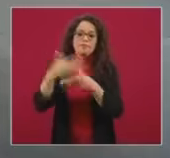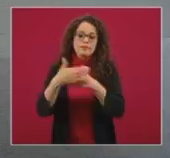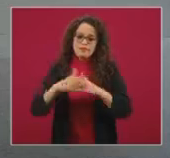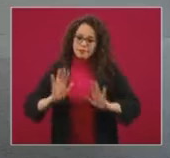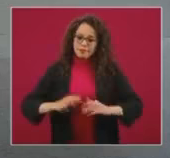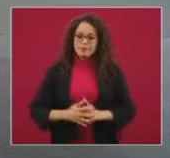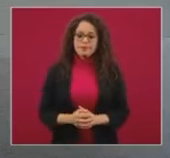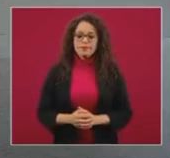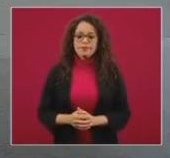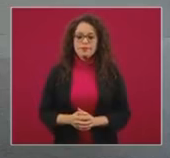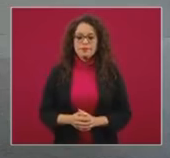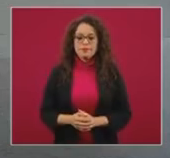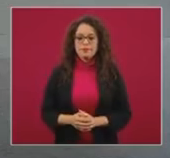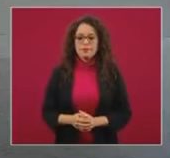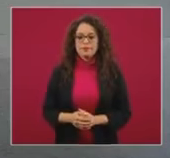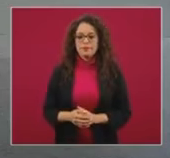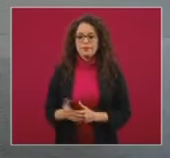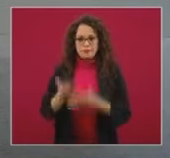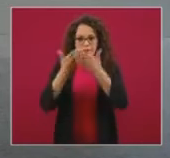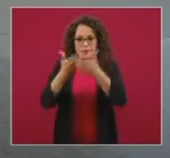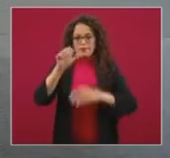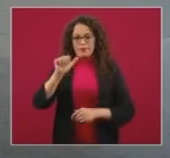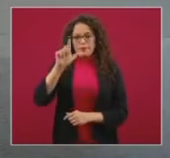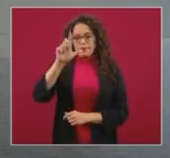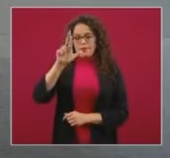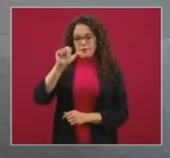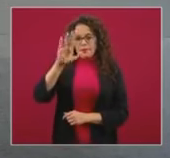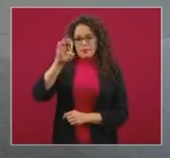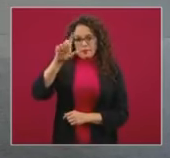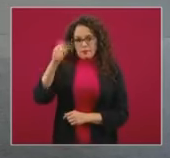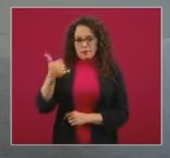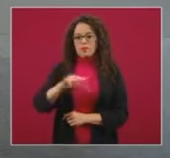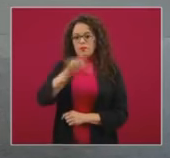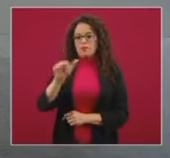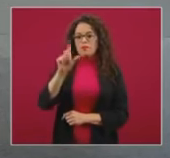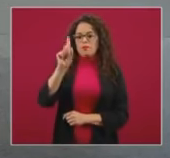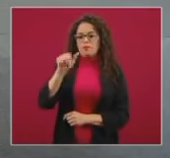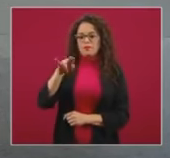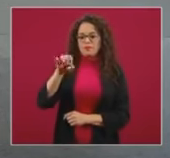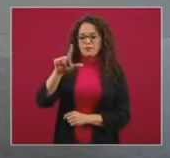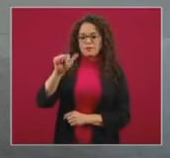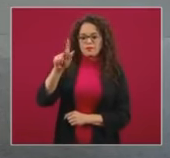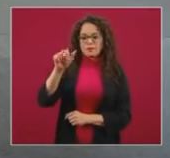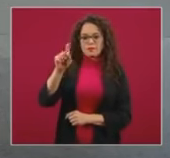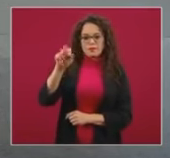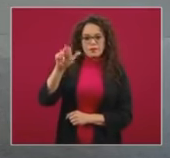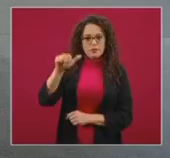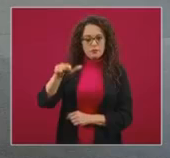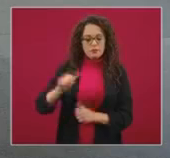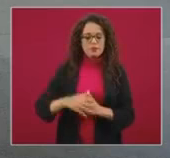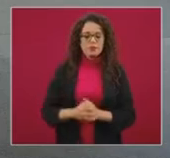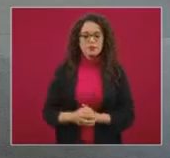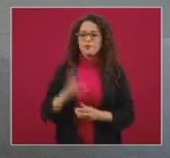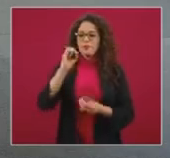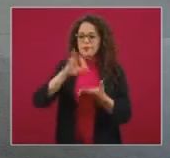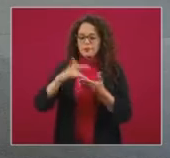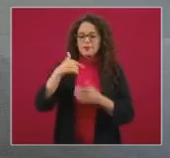Areseli Aranday y Daniela Pastra. Gracias, doctor. Preguntarle en este